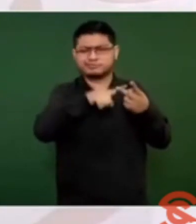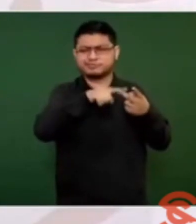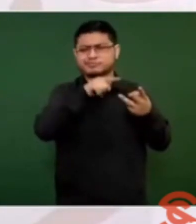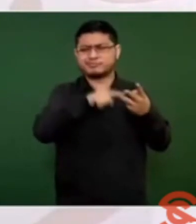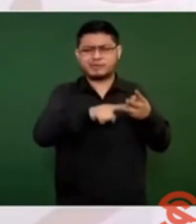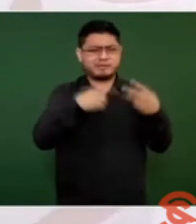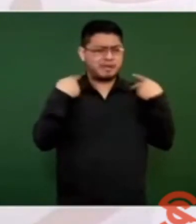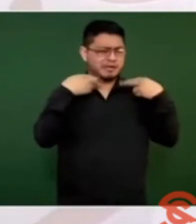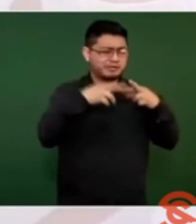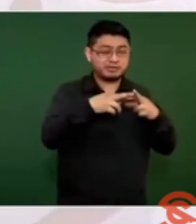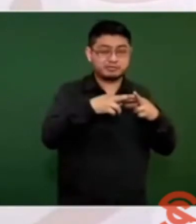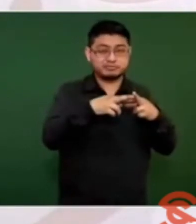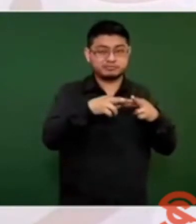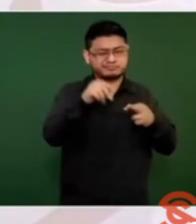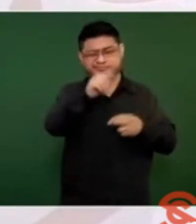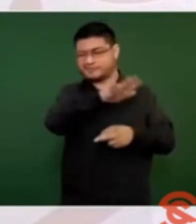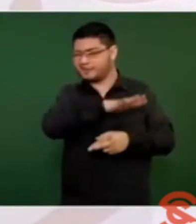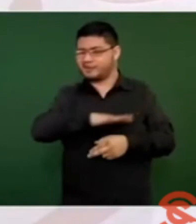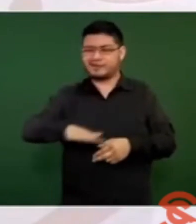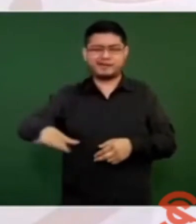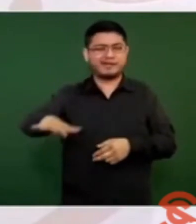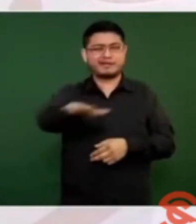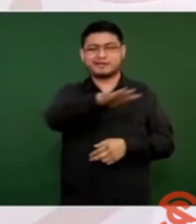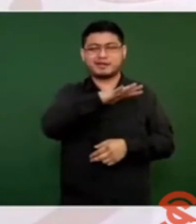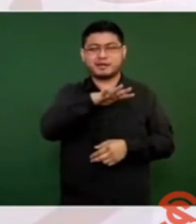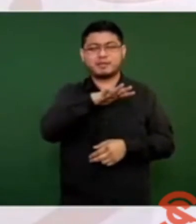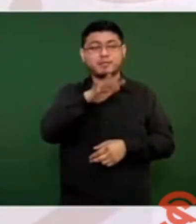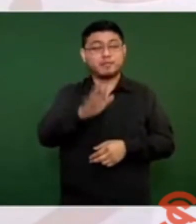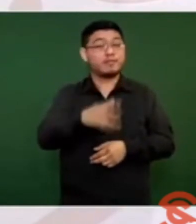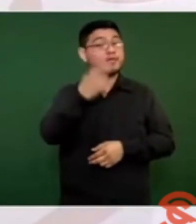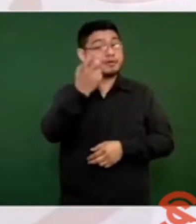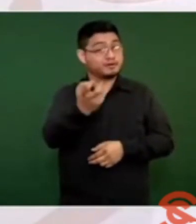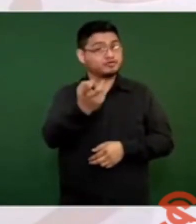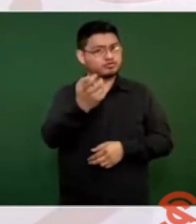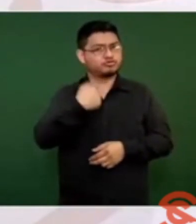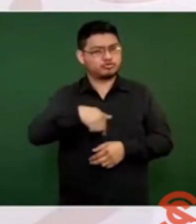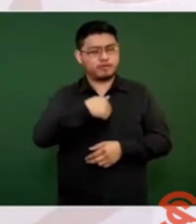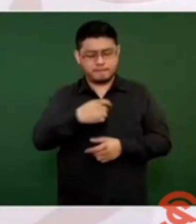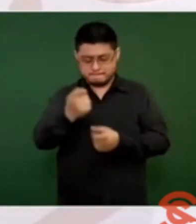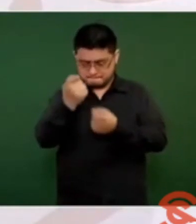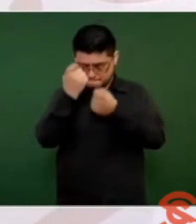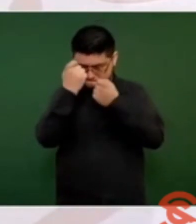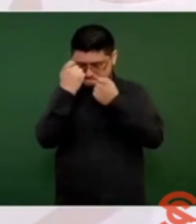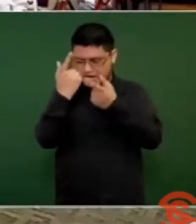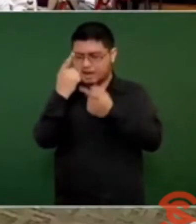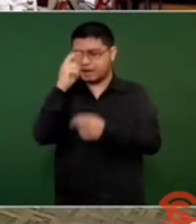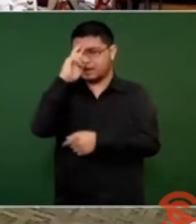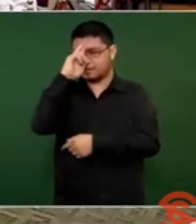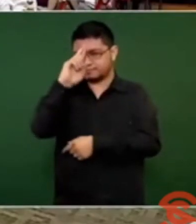trabajadores en general. Por eso, siempre, nuestra admiración y respeto.